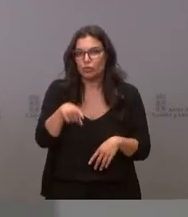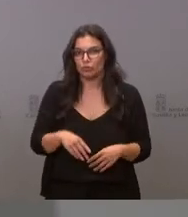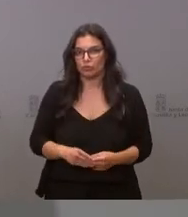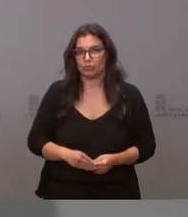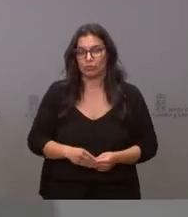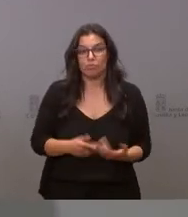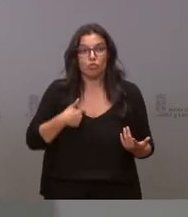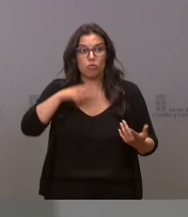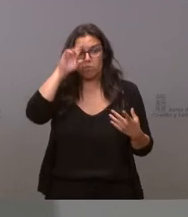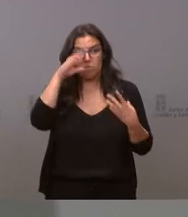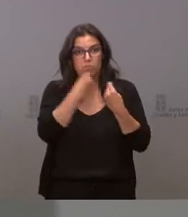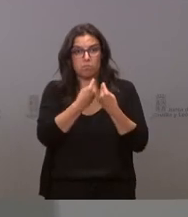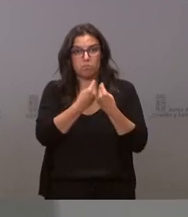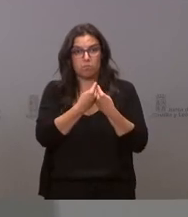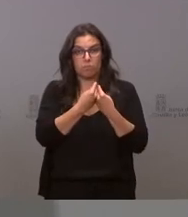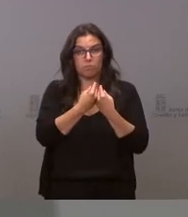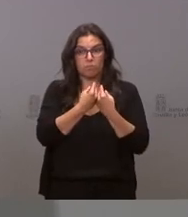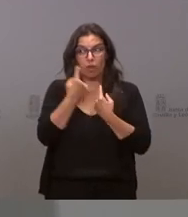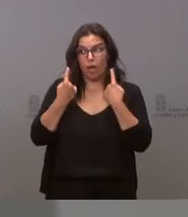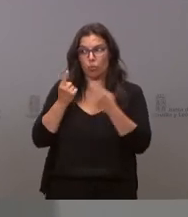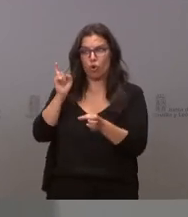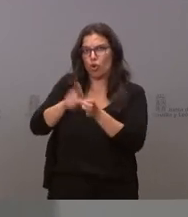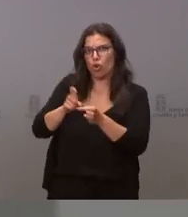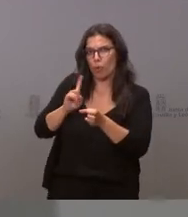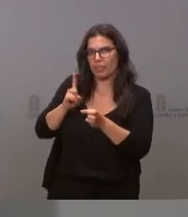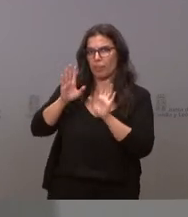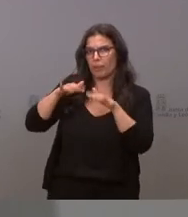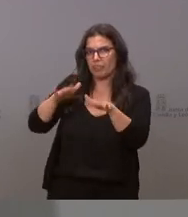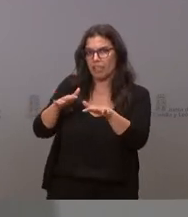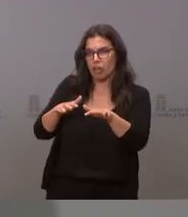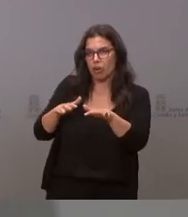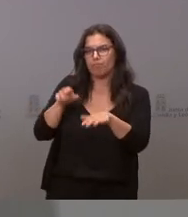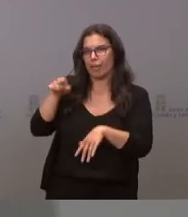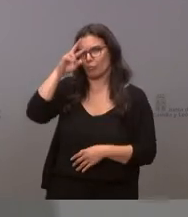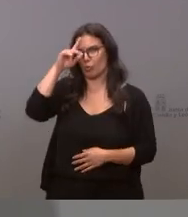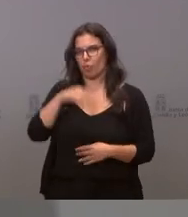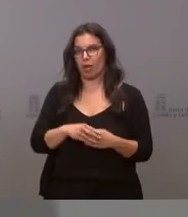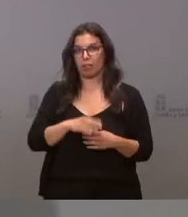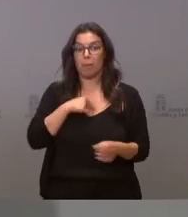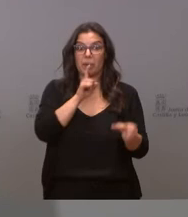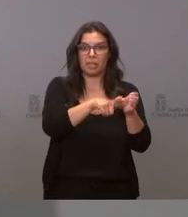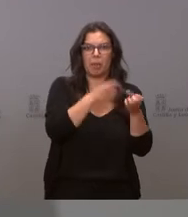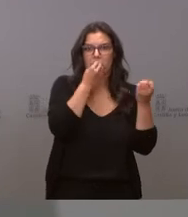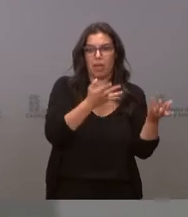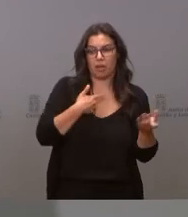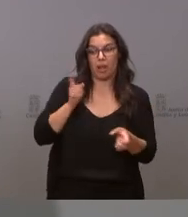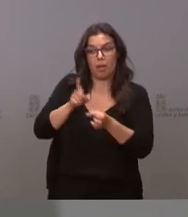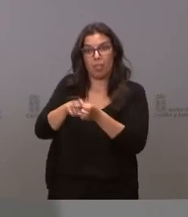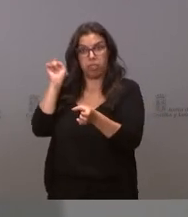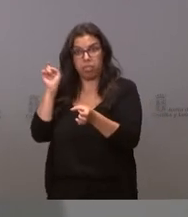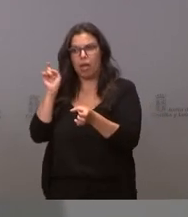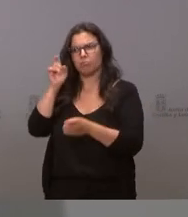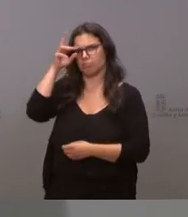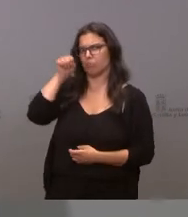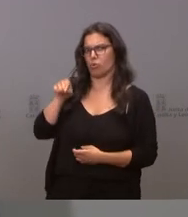lo que no entiendo es quién no va a mí no me preocupa quién va me preocupa quién no va me preocupa que